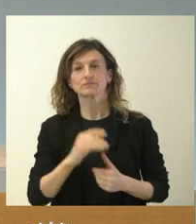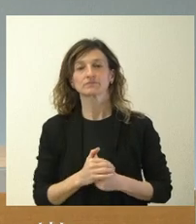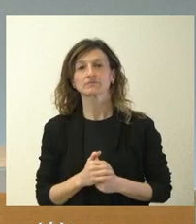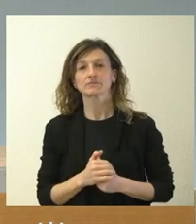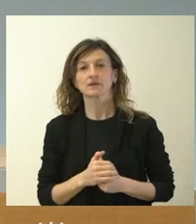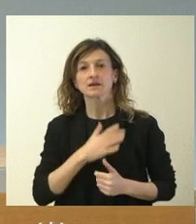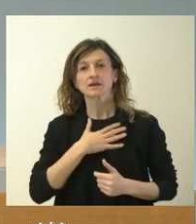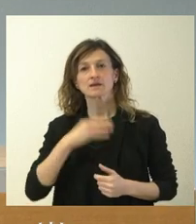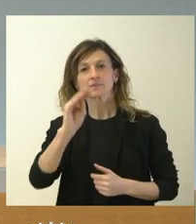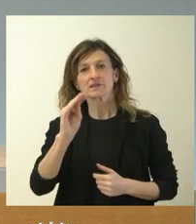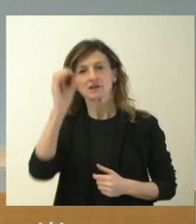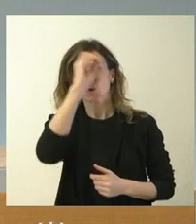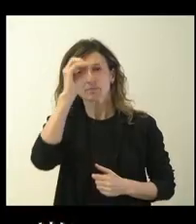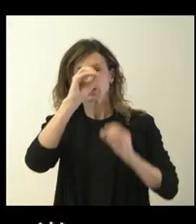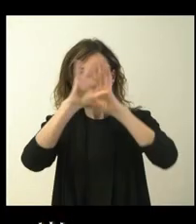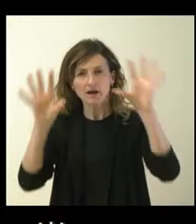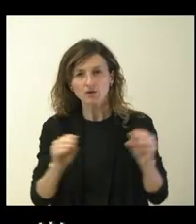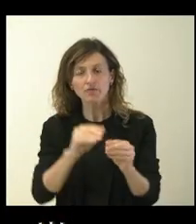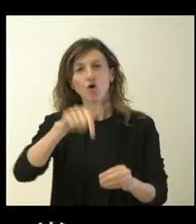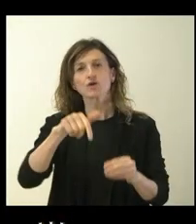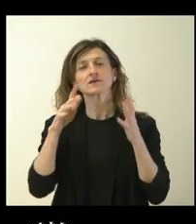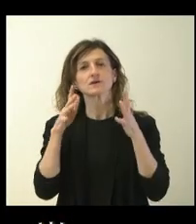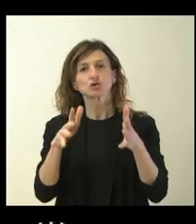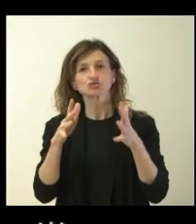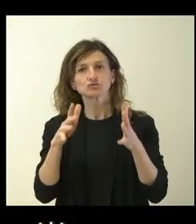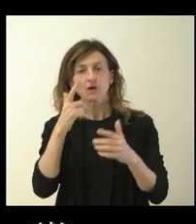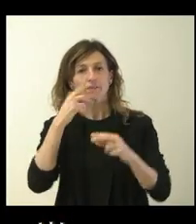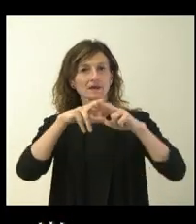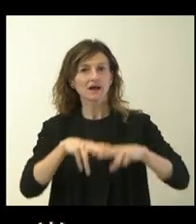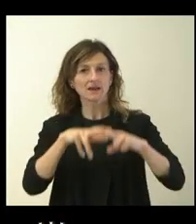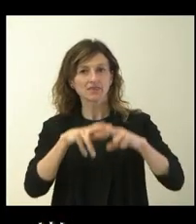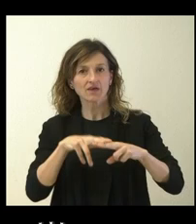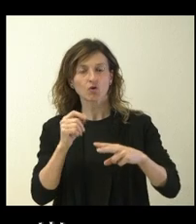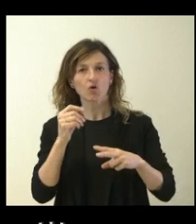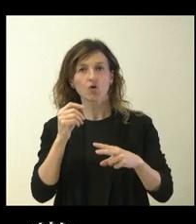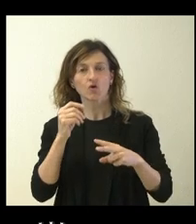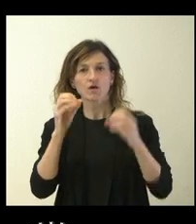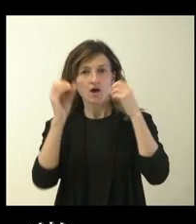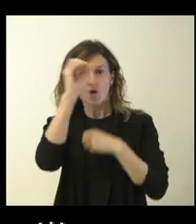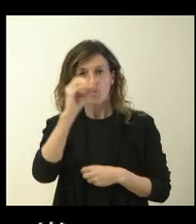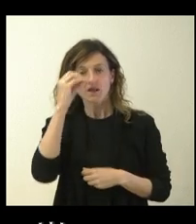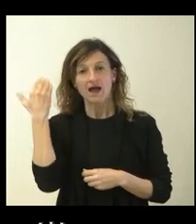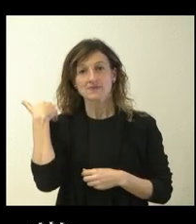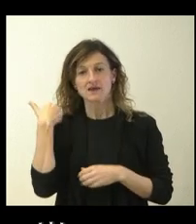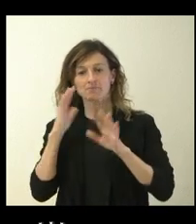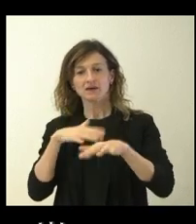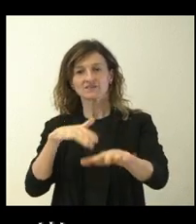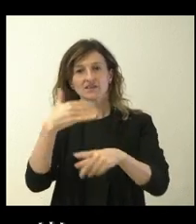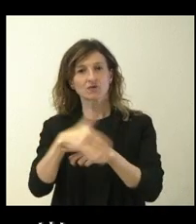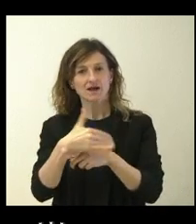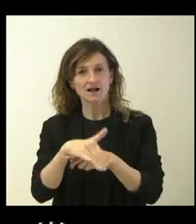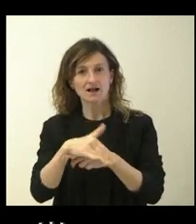valoración. No sé si en el Consejo de hoy han podido analizar o hacer alguna lectura de las manifestaciones de ayer en las calles